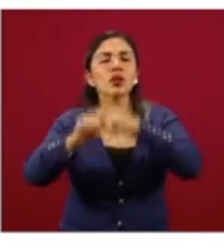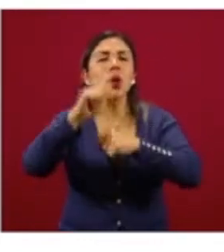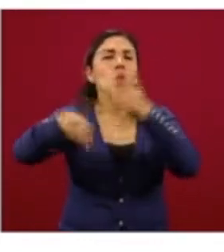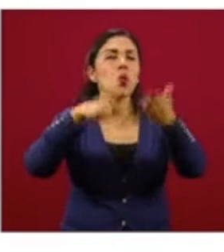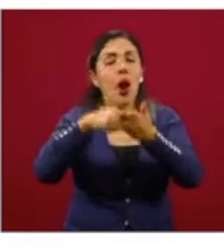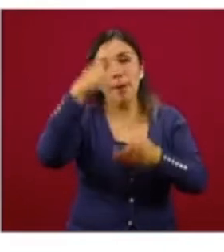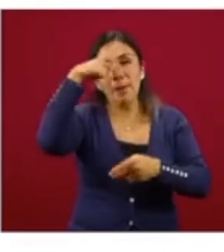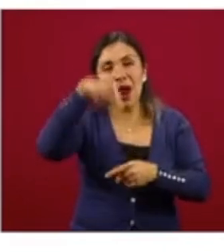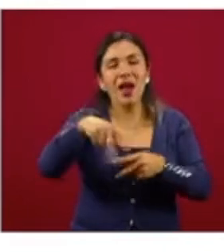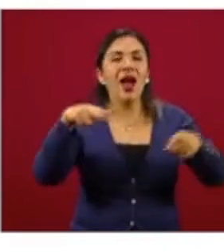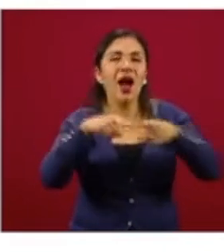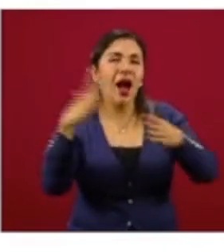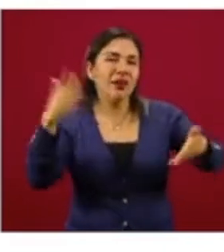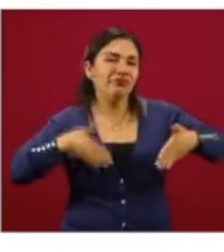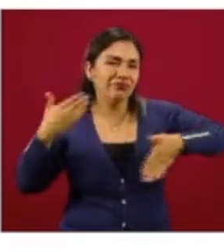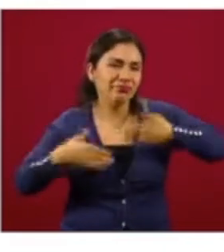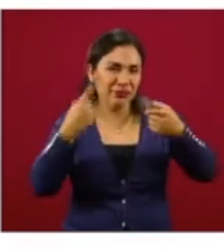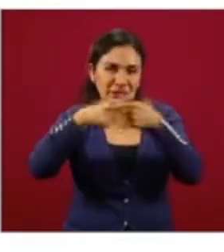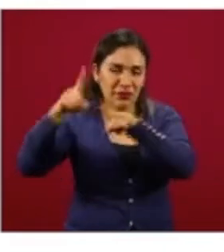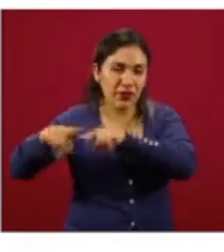recreación. La que sigue.